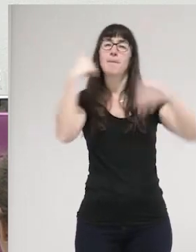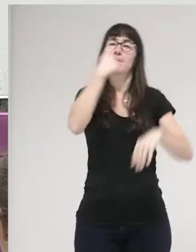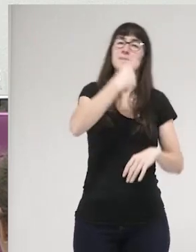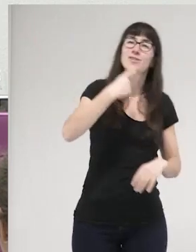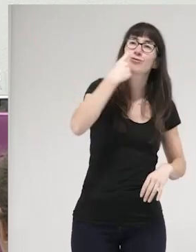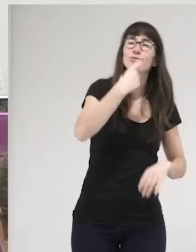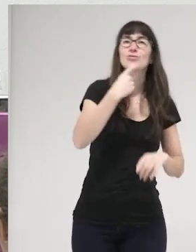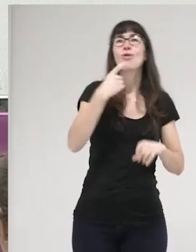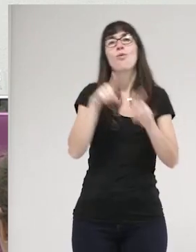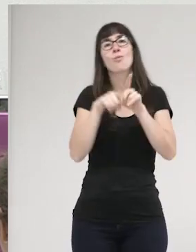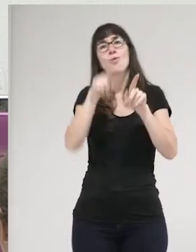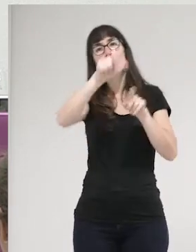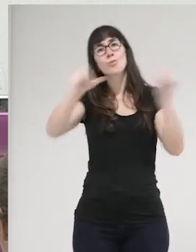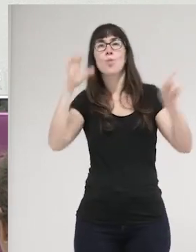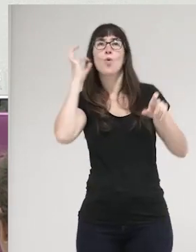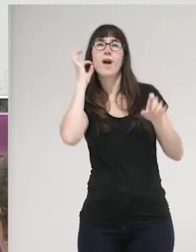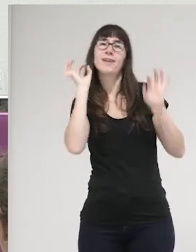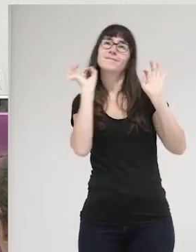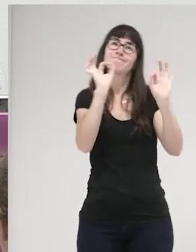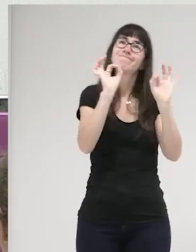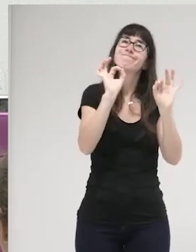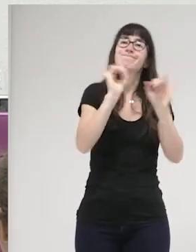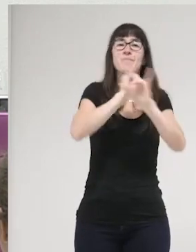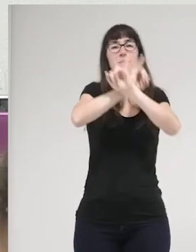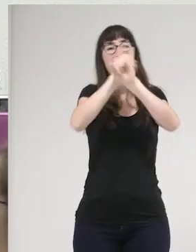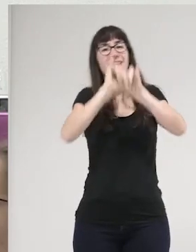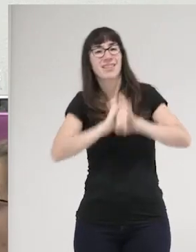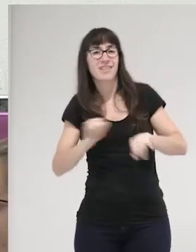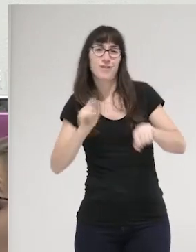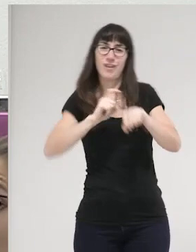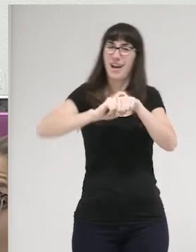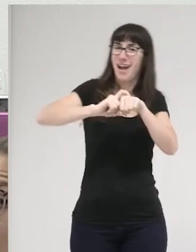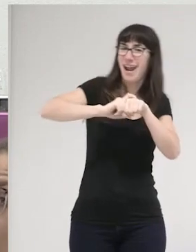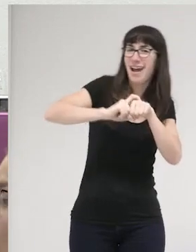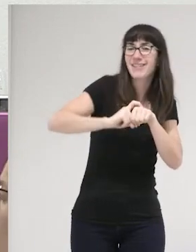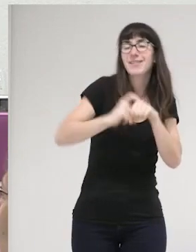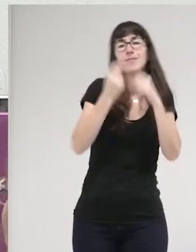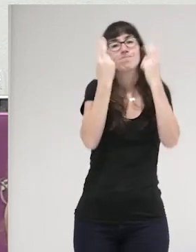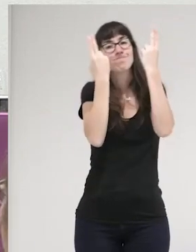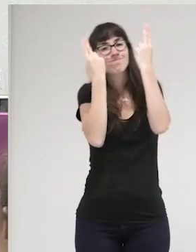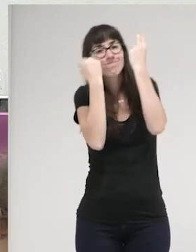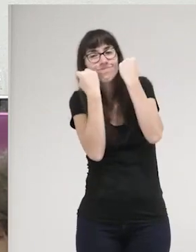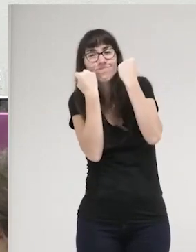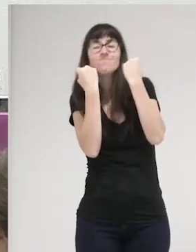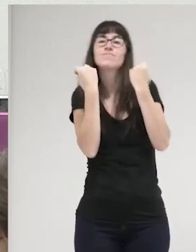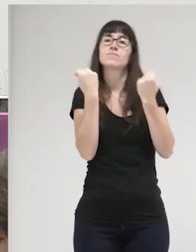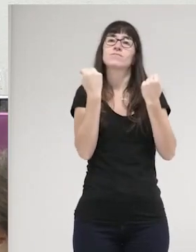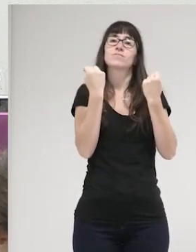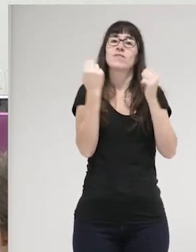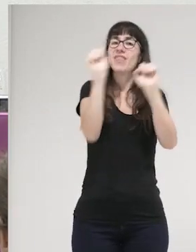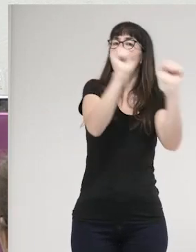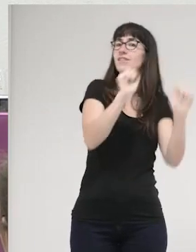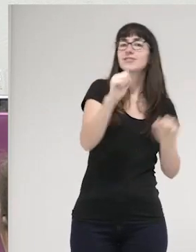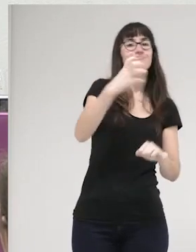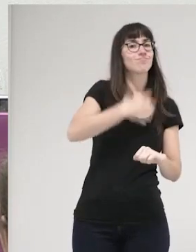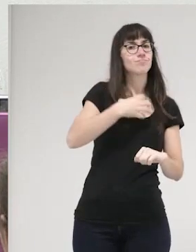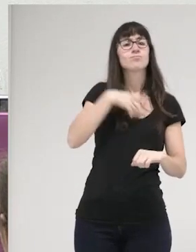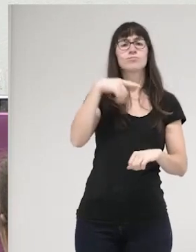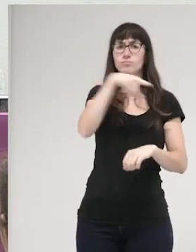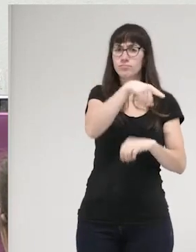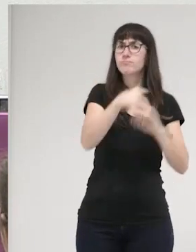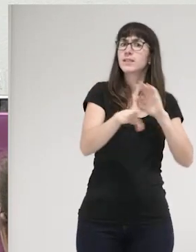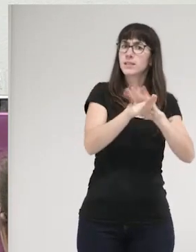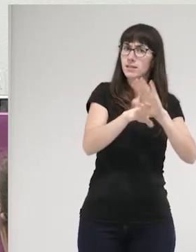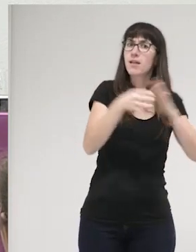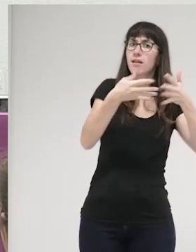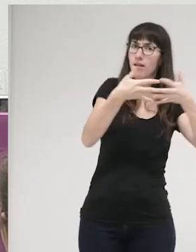seres esencialmente pacíficos, como pasivas y como incapaces de defenderse, o más bien les